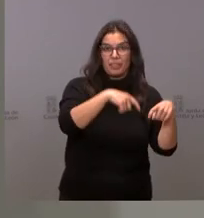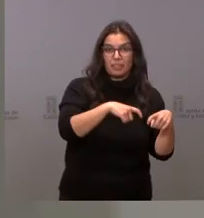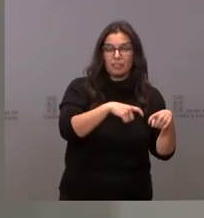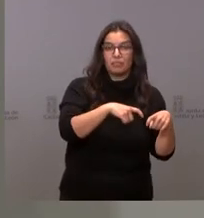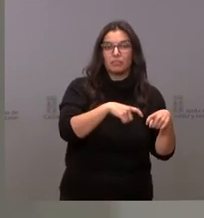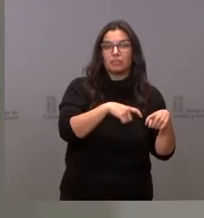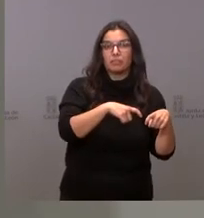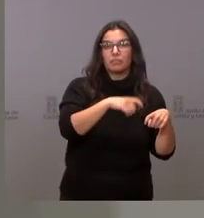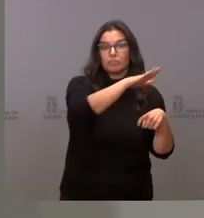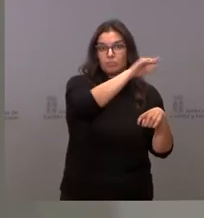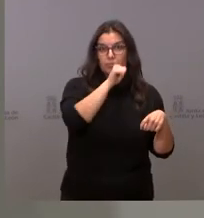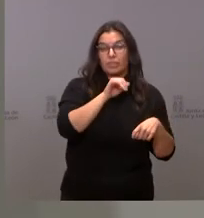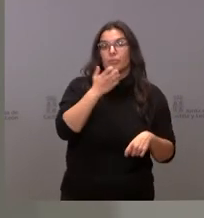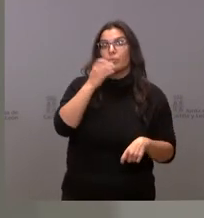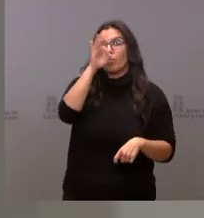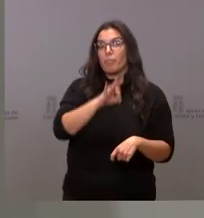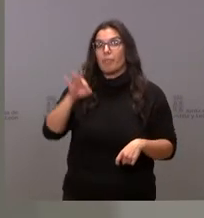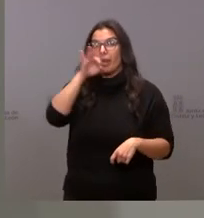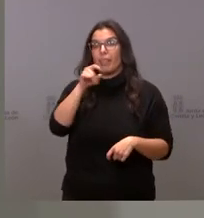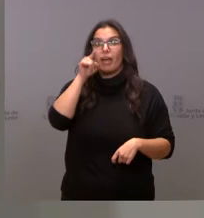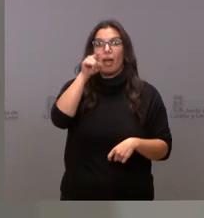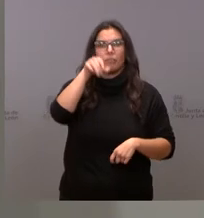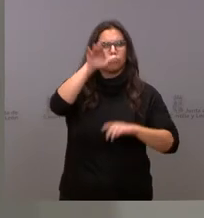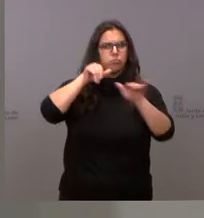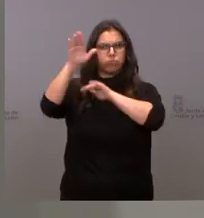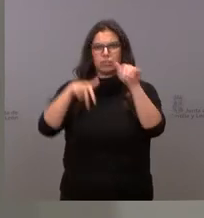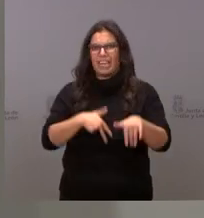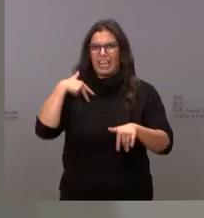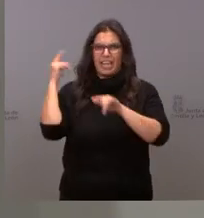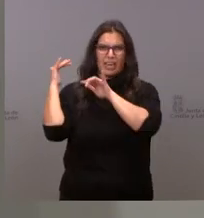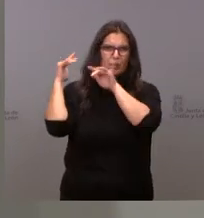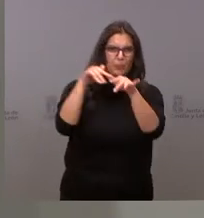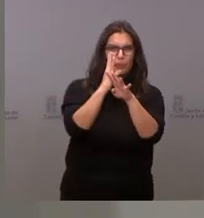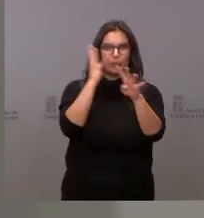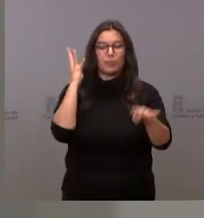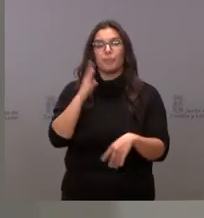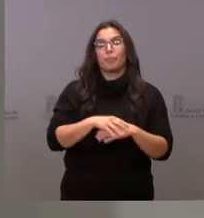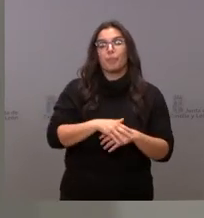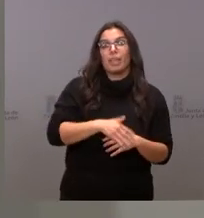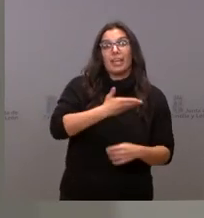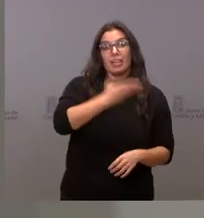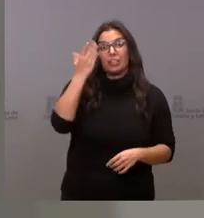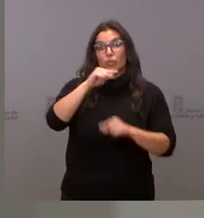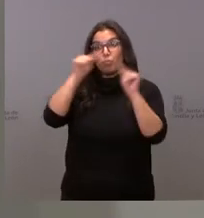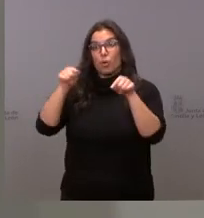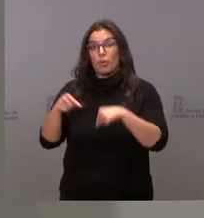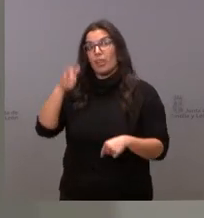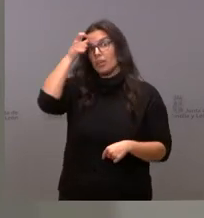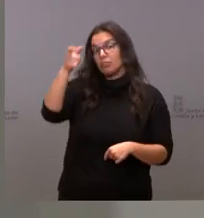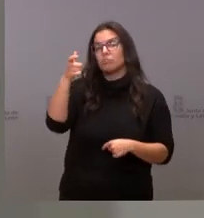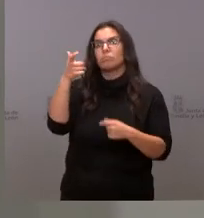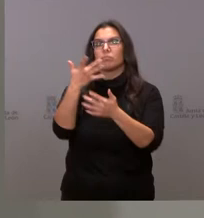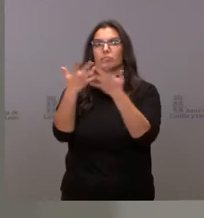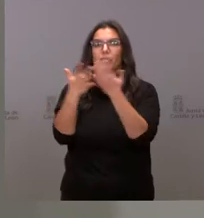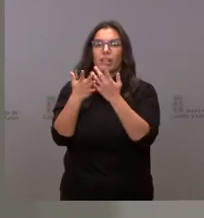Ávila y Valencia se van a hacer llamamientos masivos en el medio rural en el resto de las provincias se va a compaginar la citación